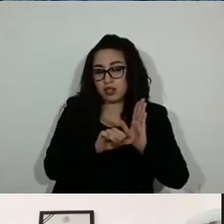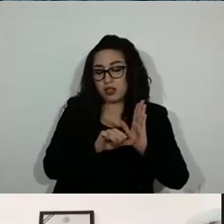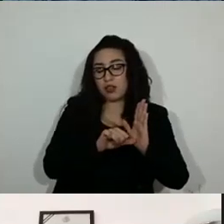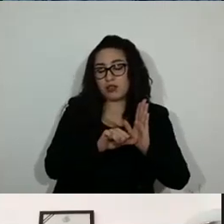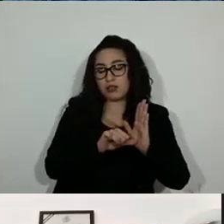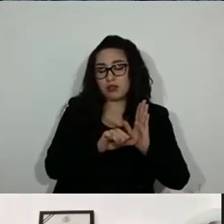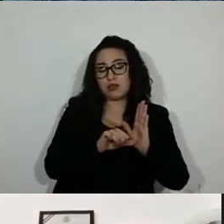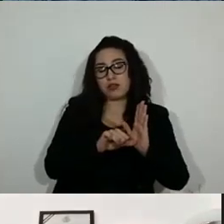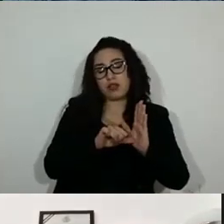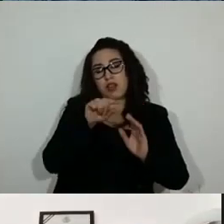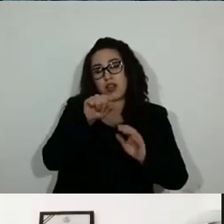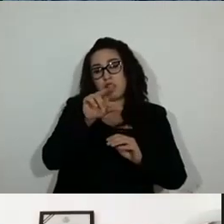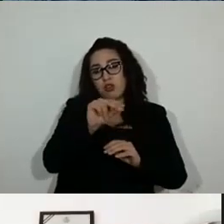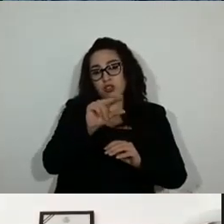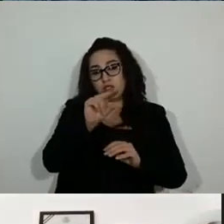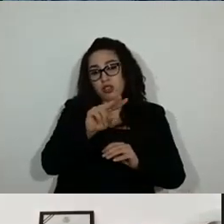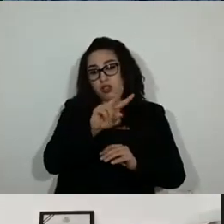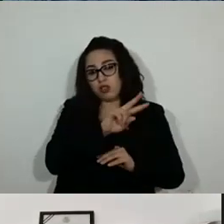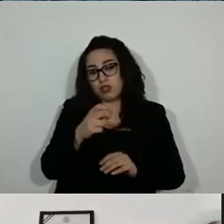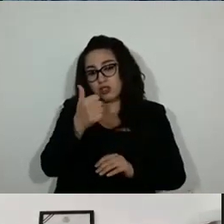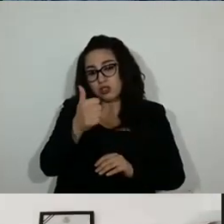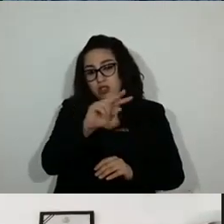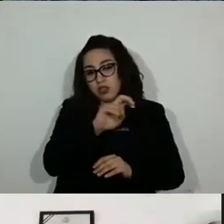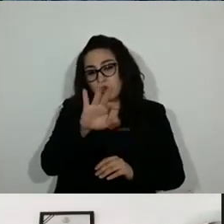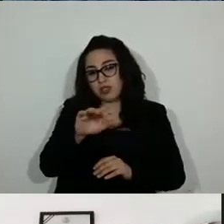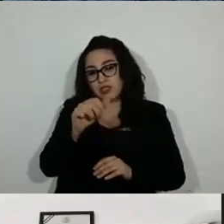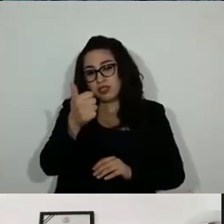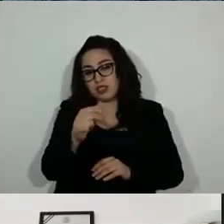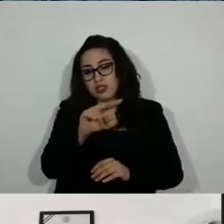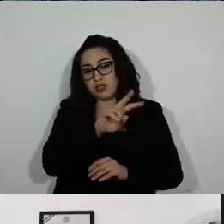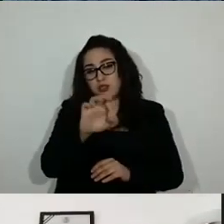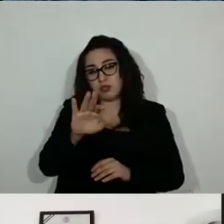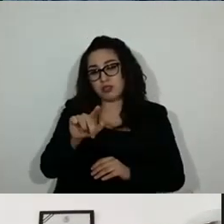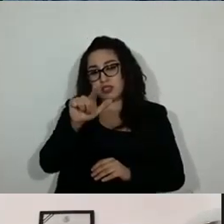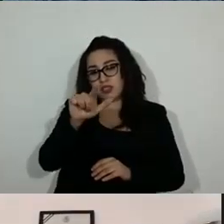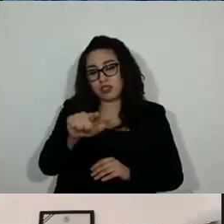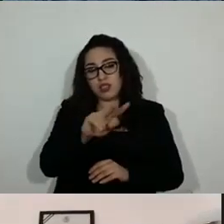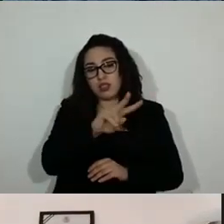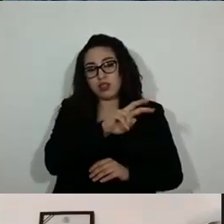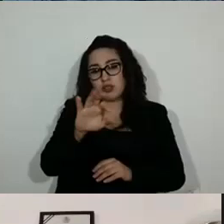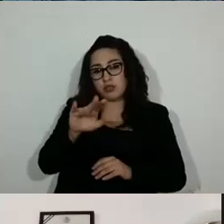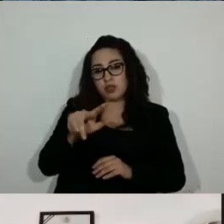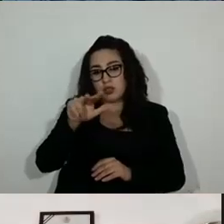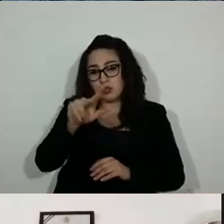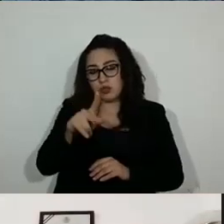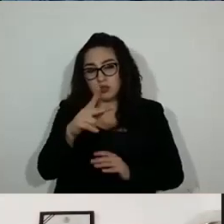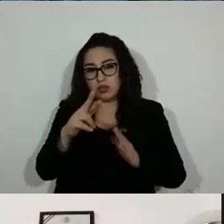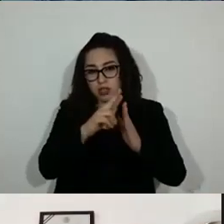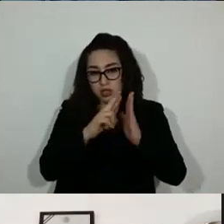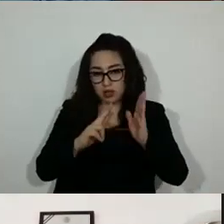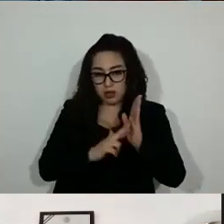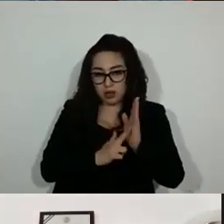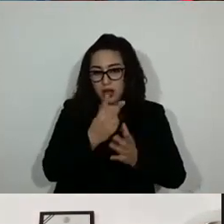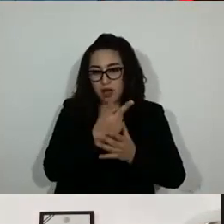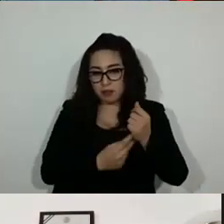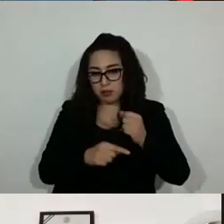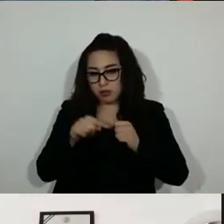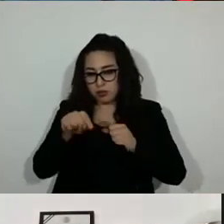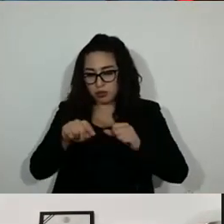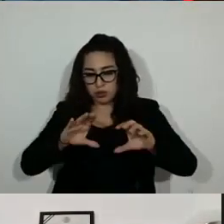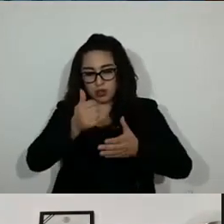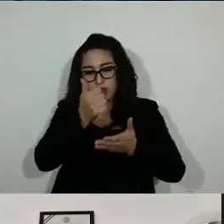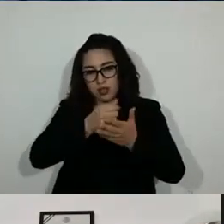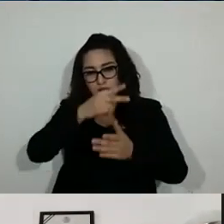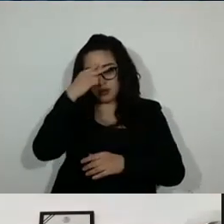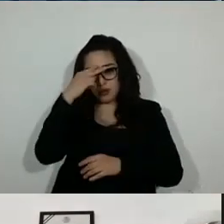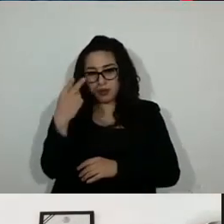106, 256, 257, 258 del reglamento, ambos de este Congreso, de